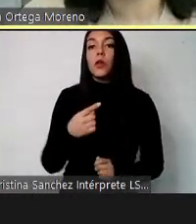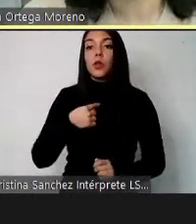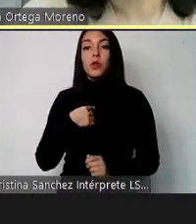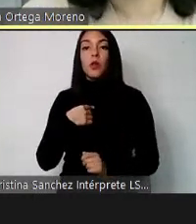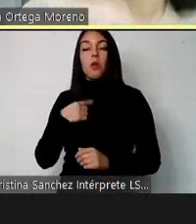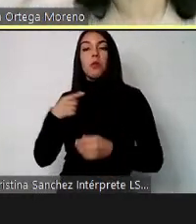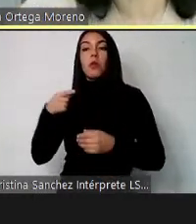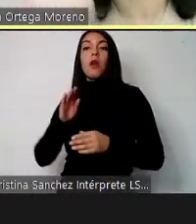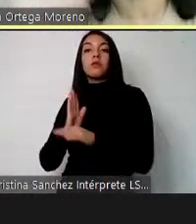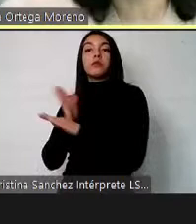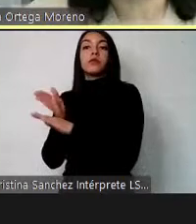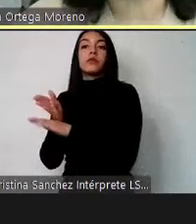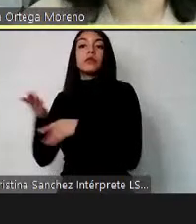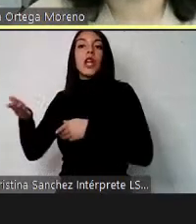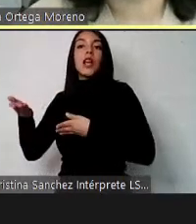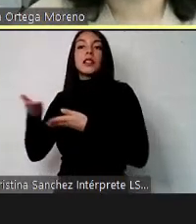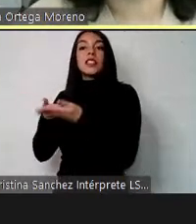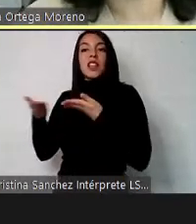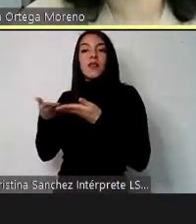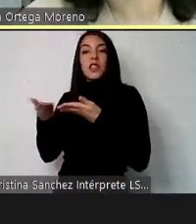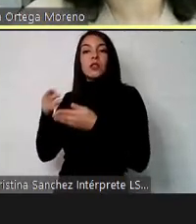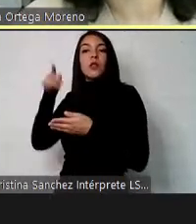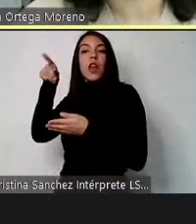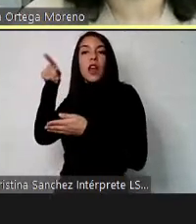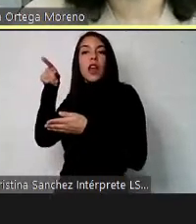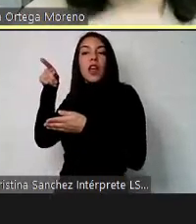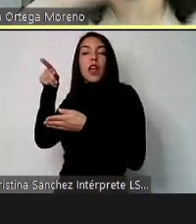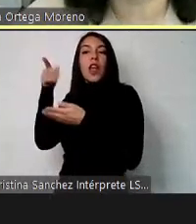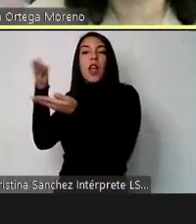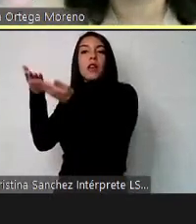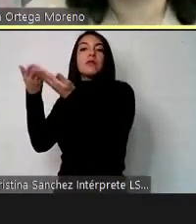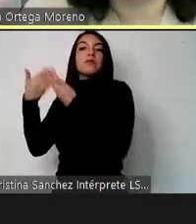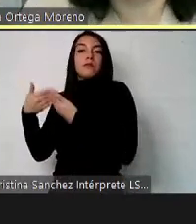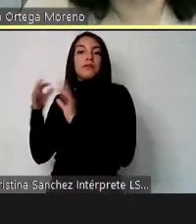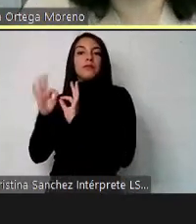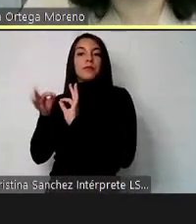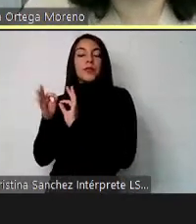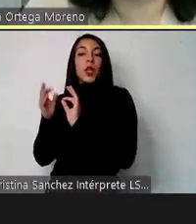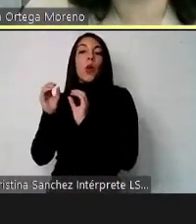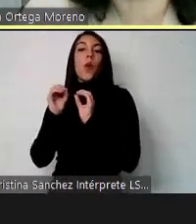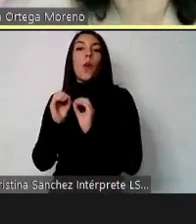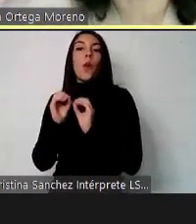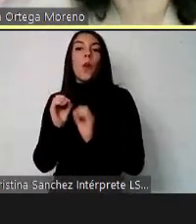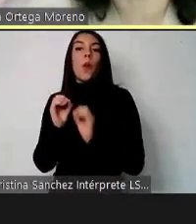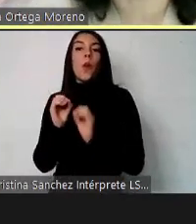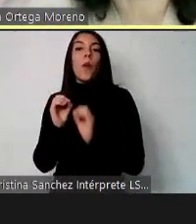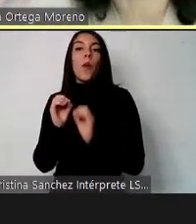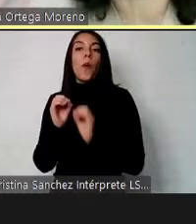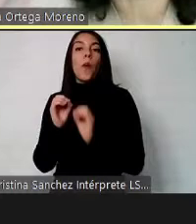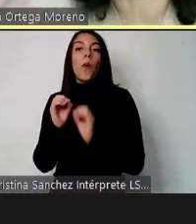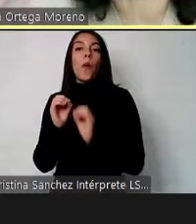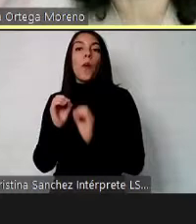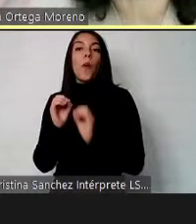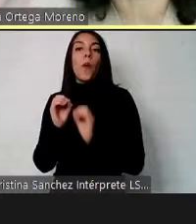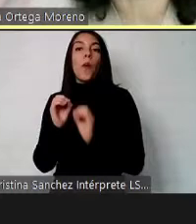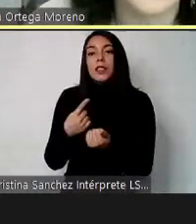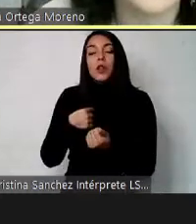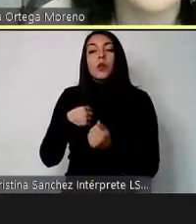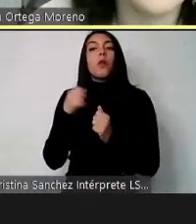servicio donde el servicio preste o tenga el mecanismo que se necesite para que yo pueda comprender.